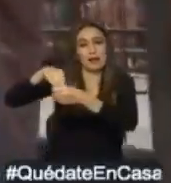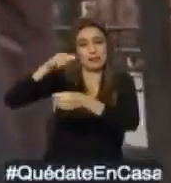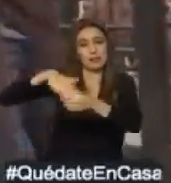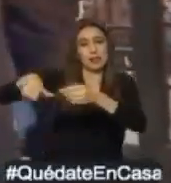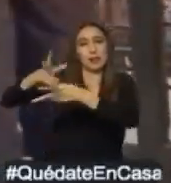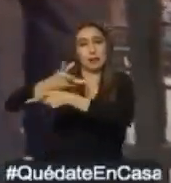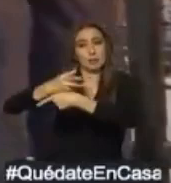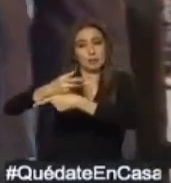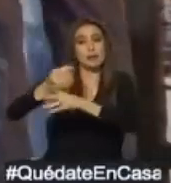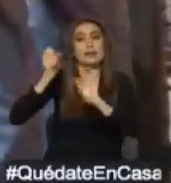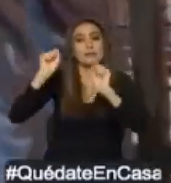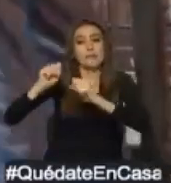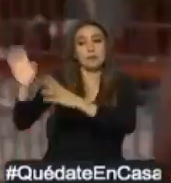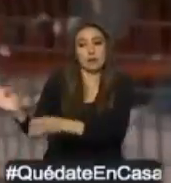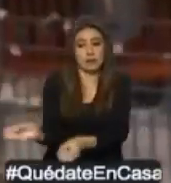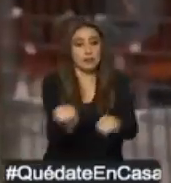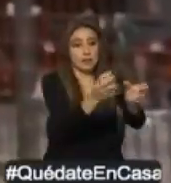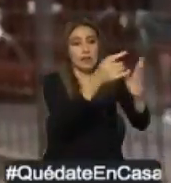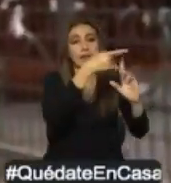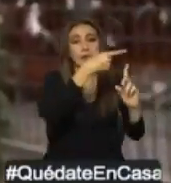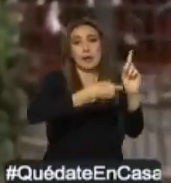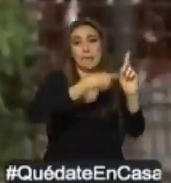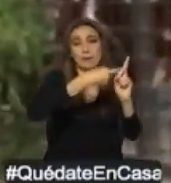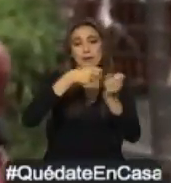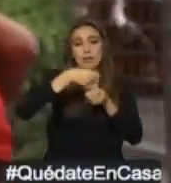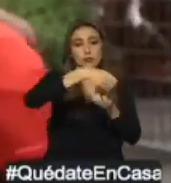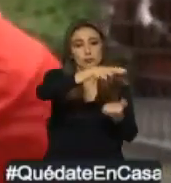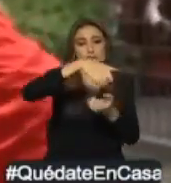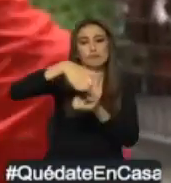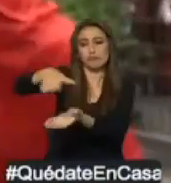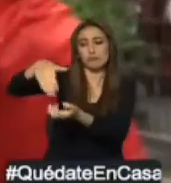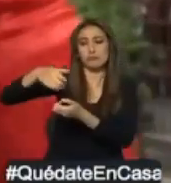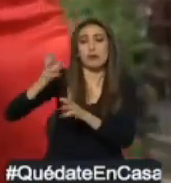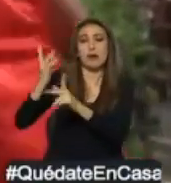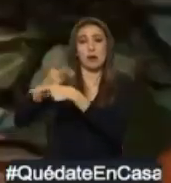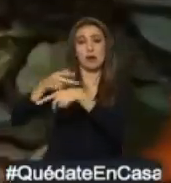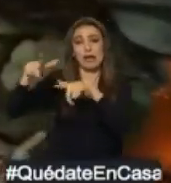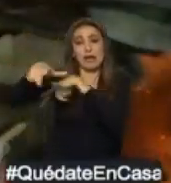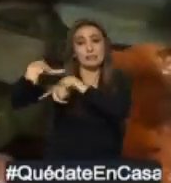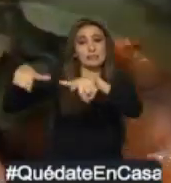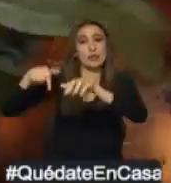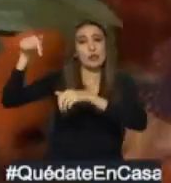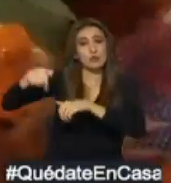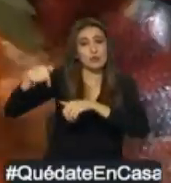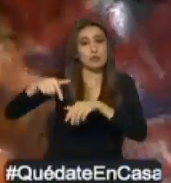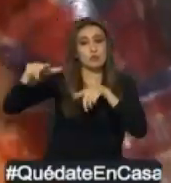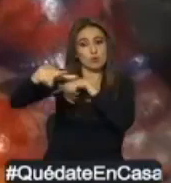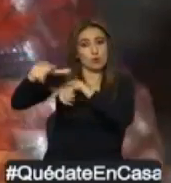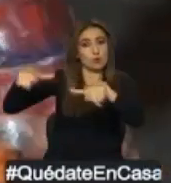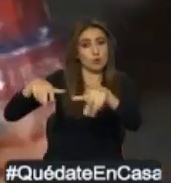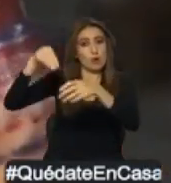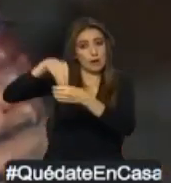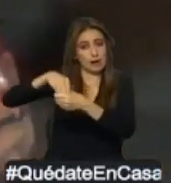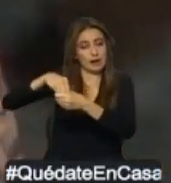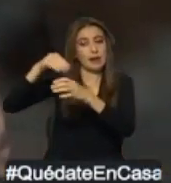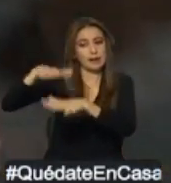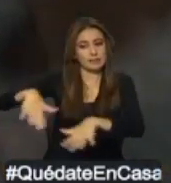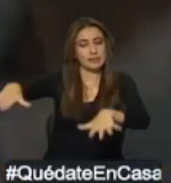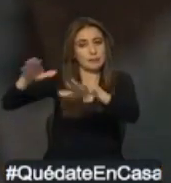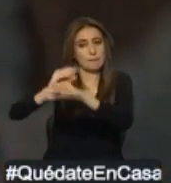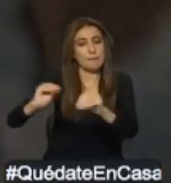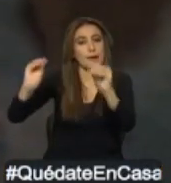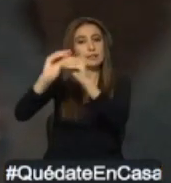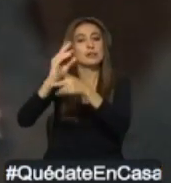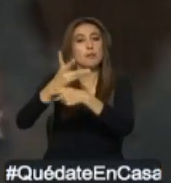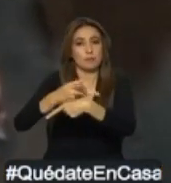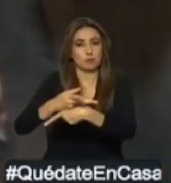mercados más grandes del país. Este corredor logístico lo que hace es permitir una mayor fluidez en el